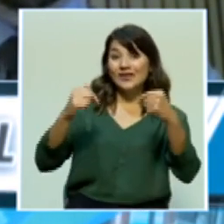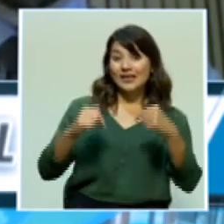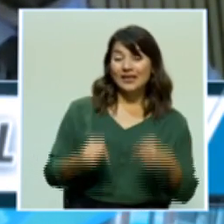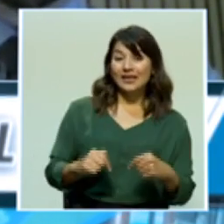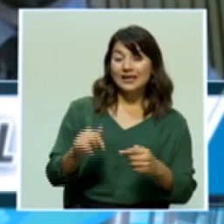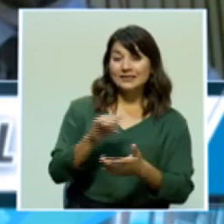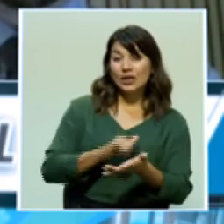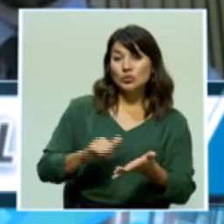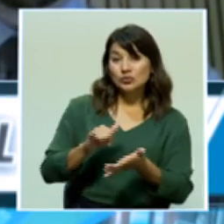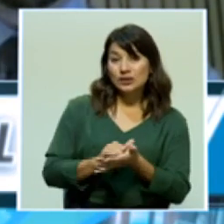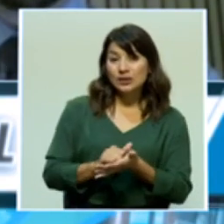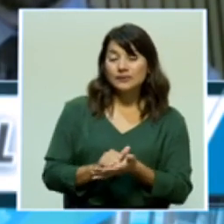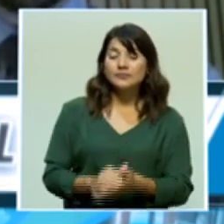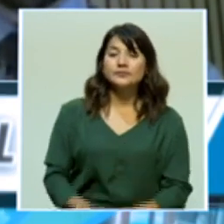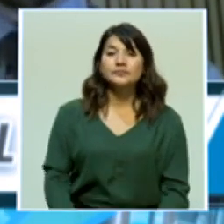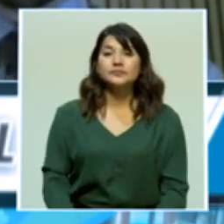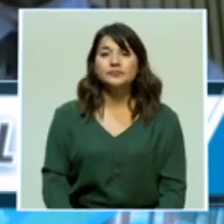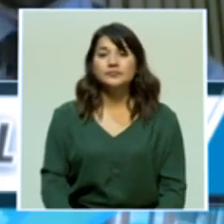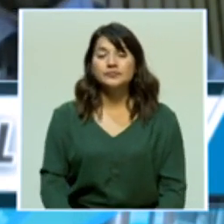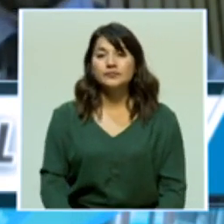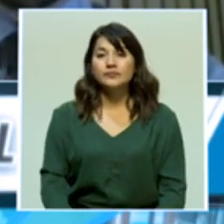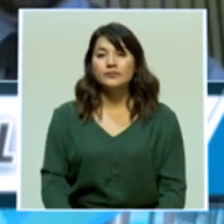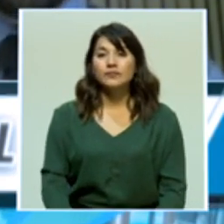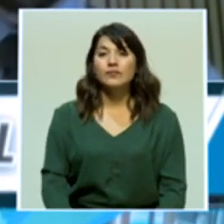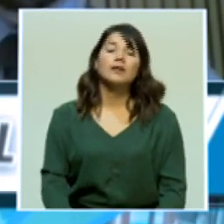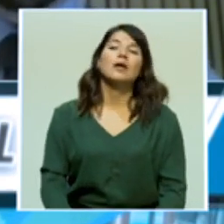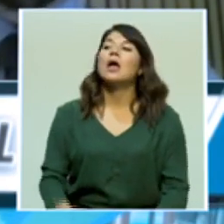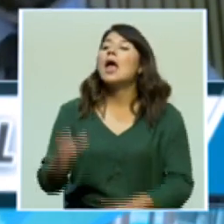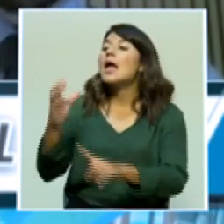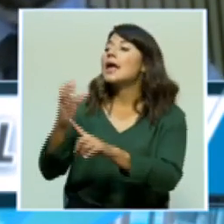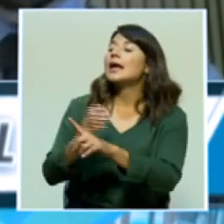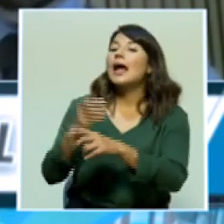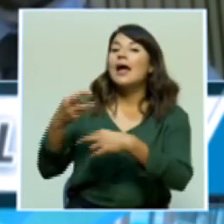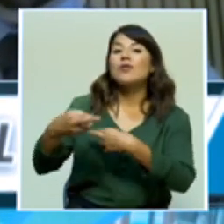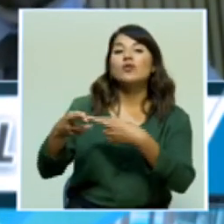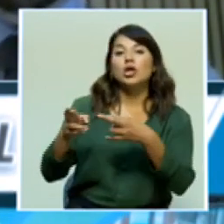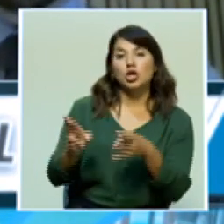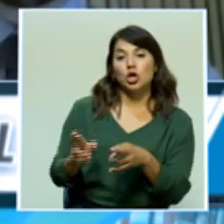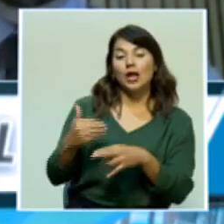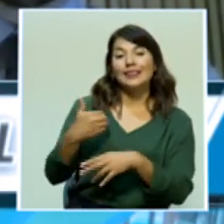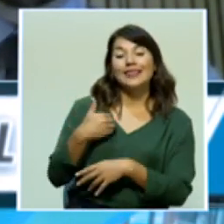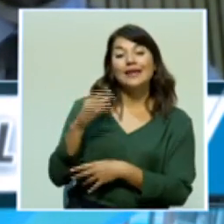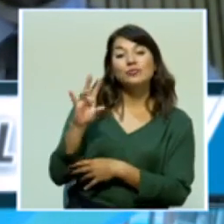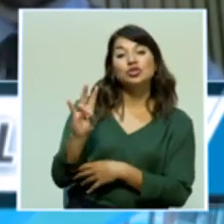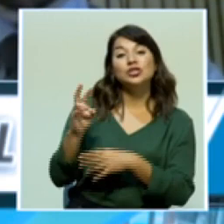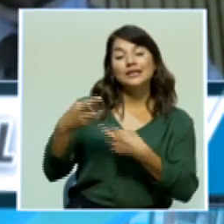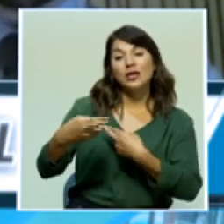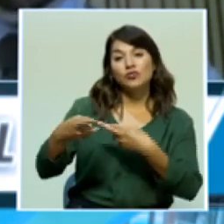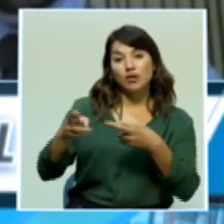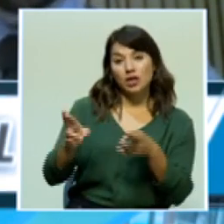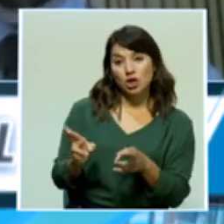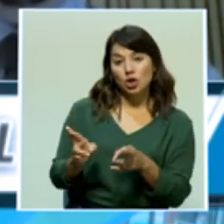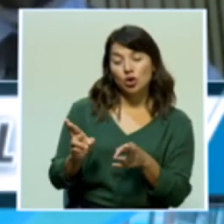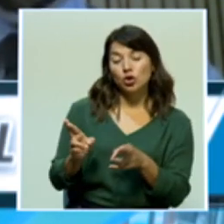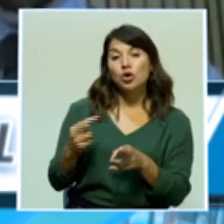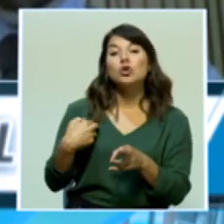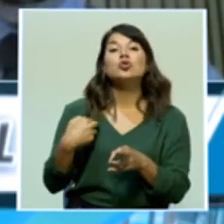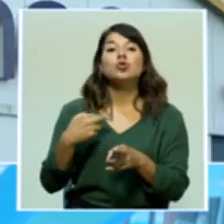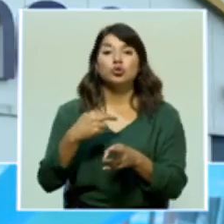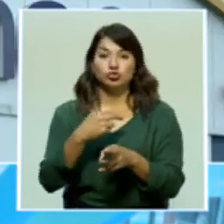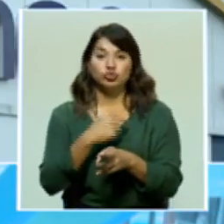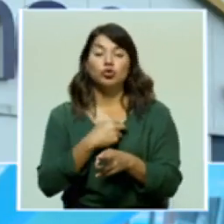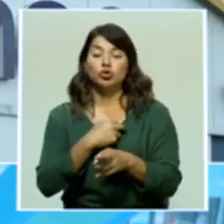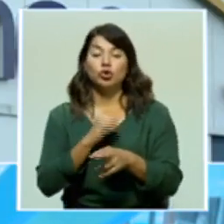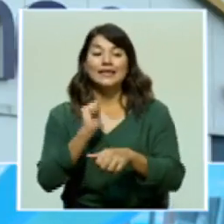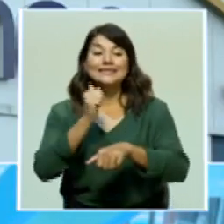San José. En en cada una de las regiones, de las siete regiones, este, hay al menos